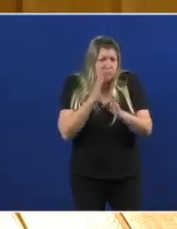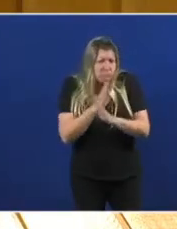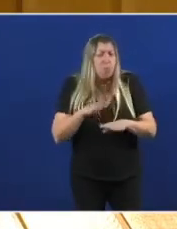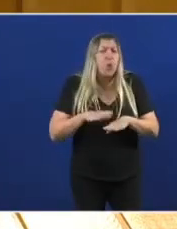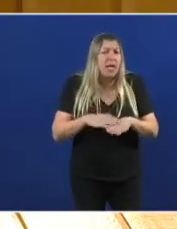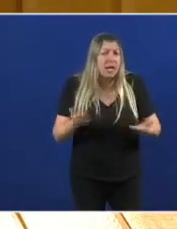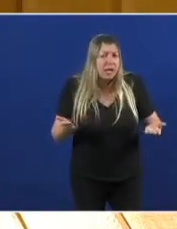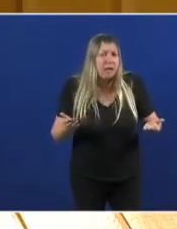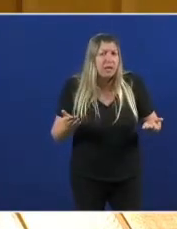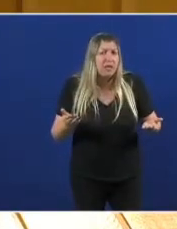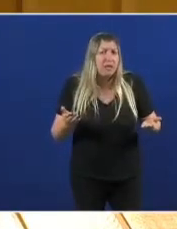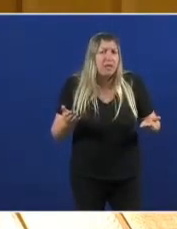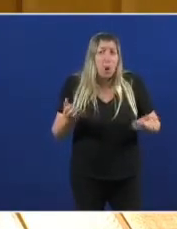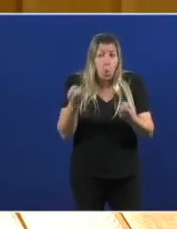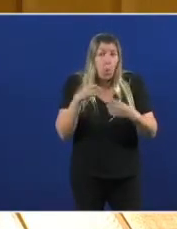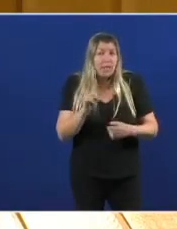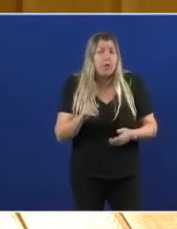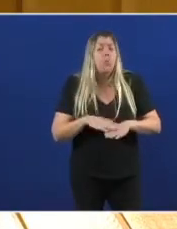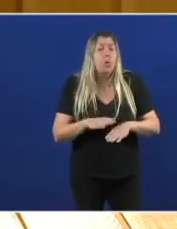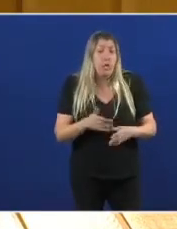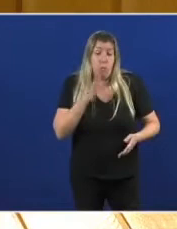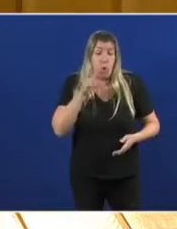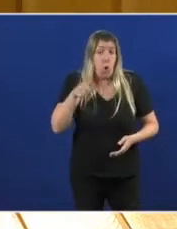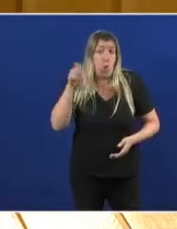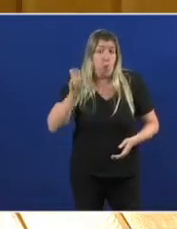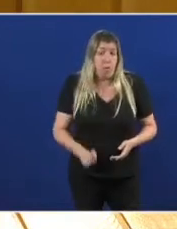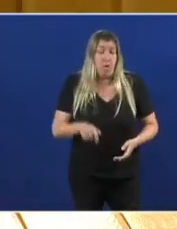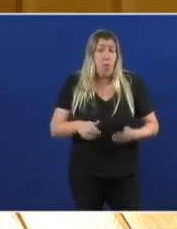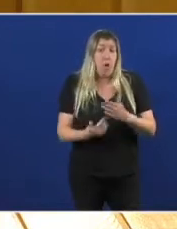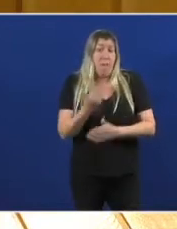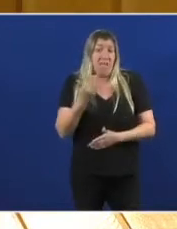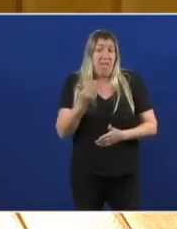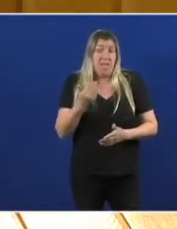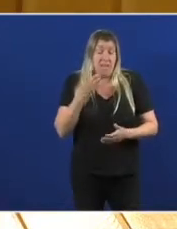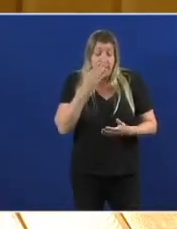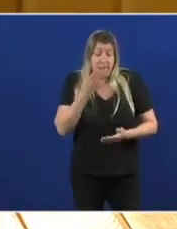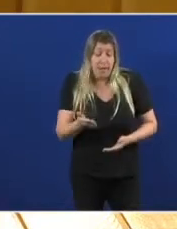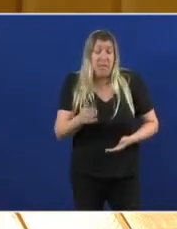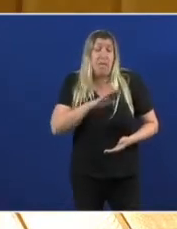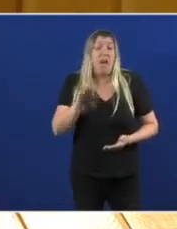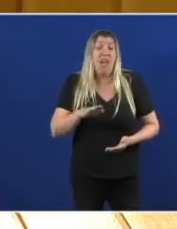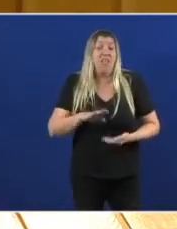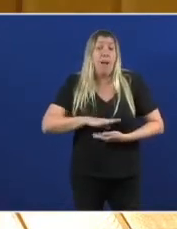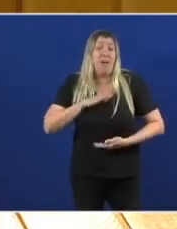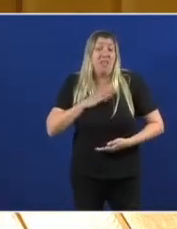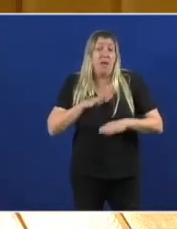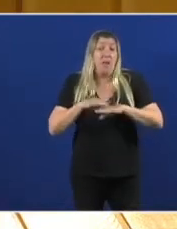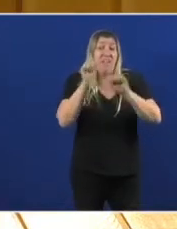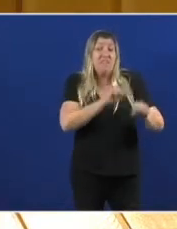aportar Ademais De facer O que fixose E pola mañaque Recoñecer a súa incompetencia Para defender Os intereses De Galiza